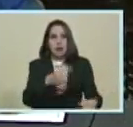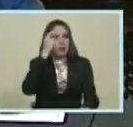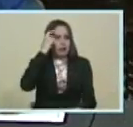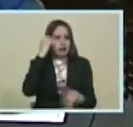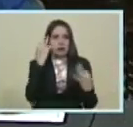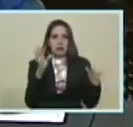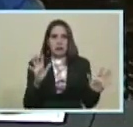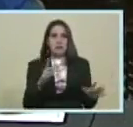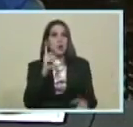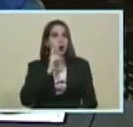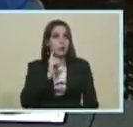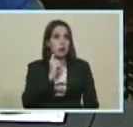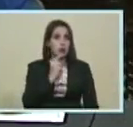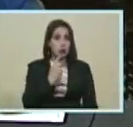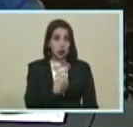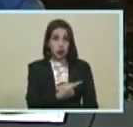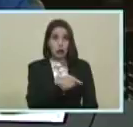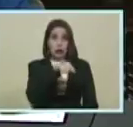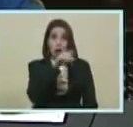gana O miento